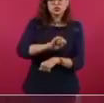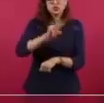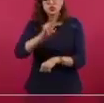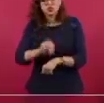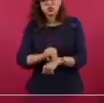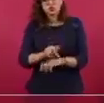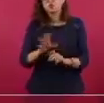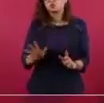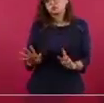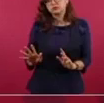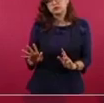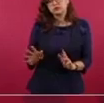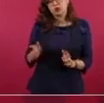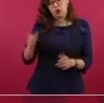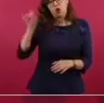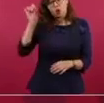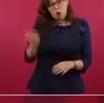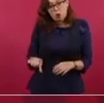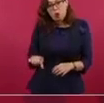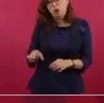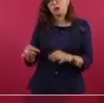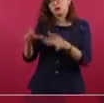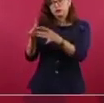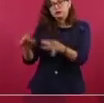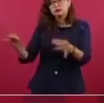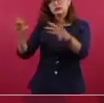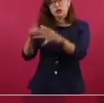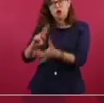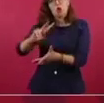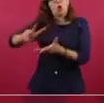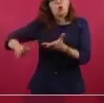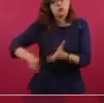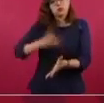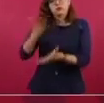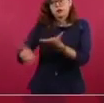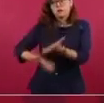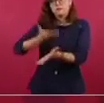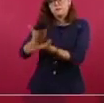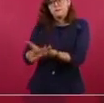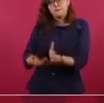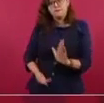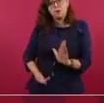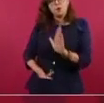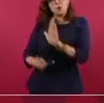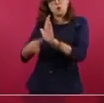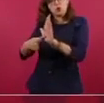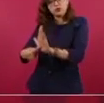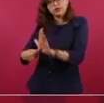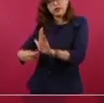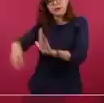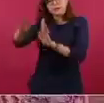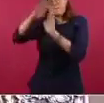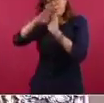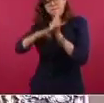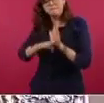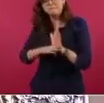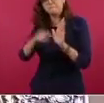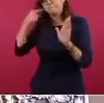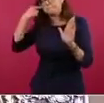hoy se les va a presentar el plan